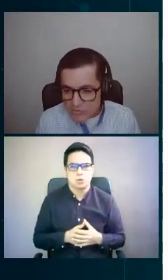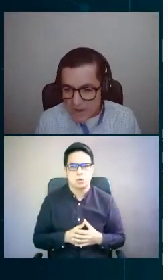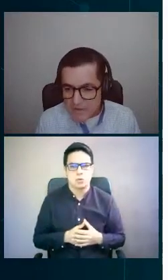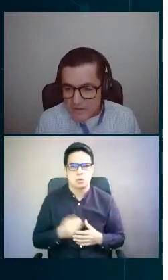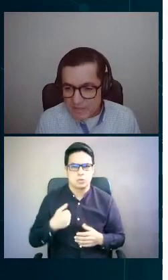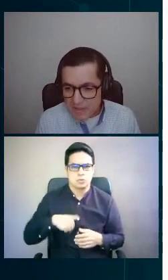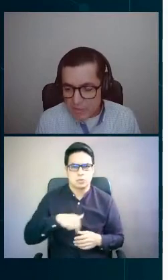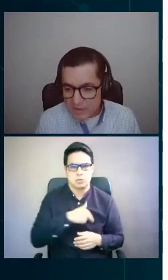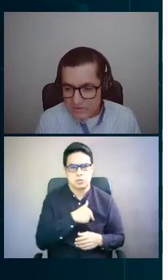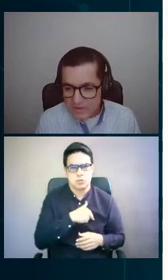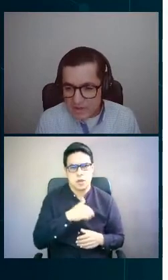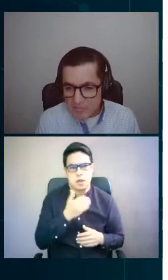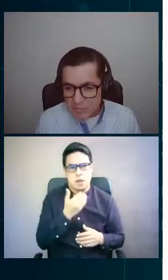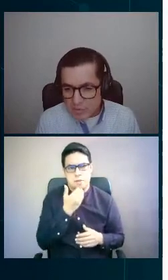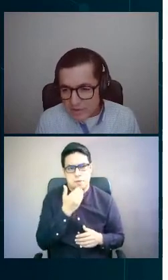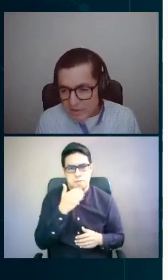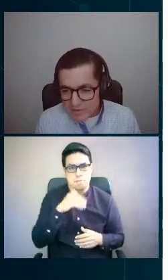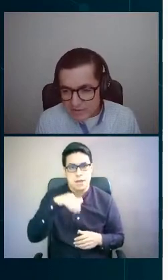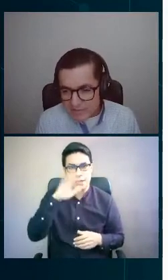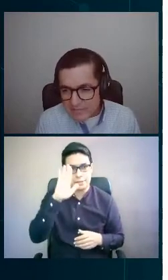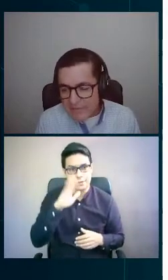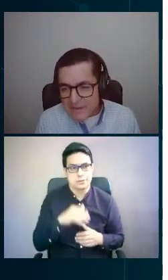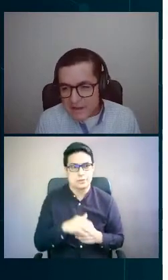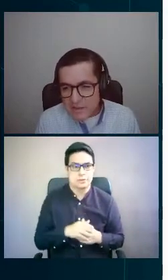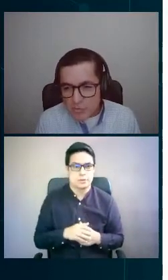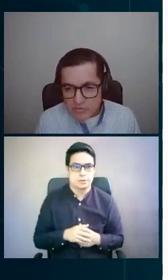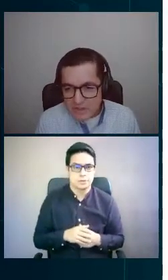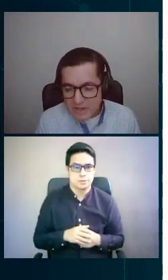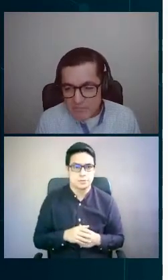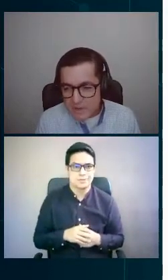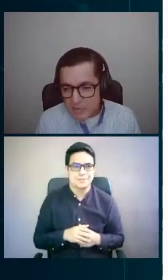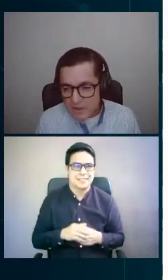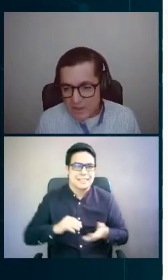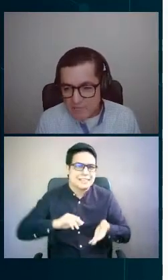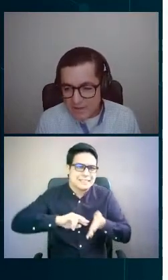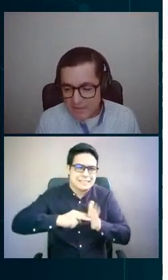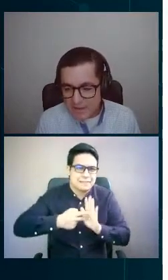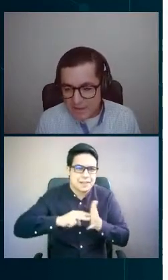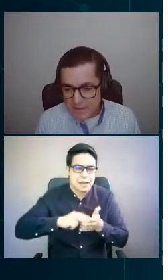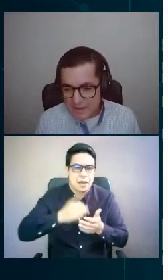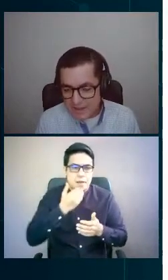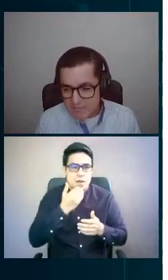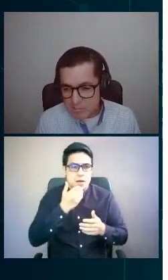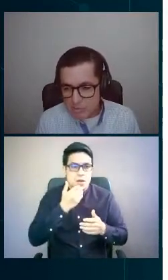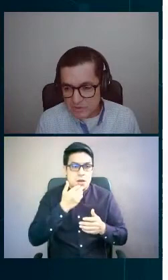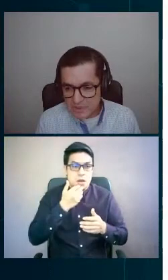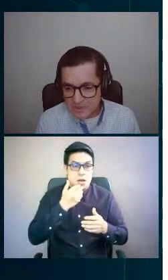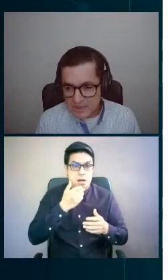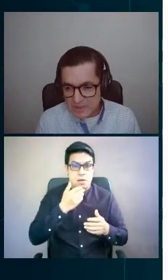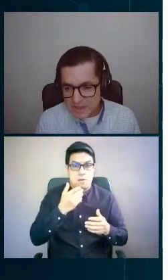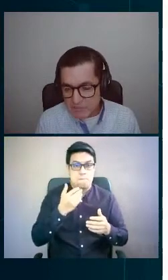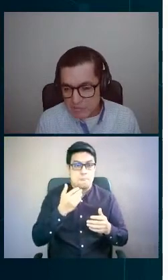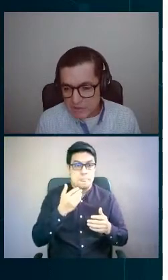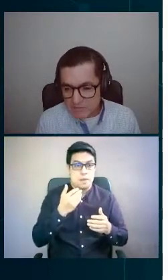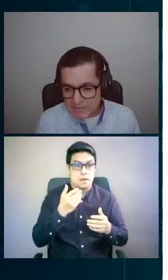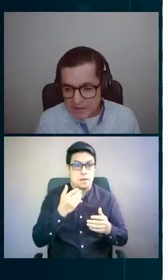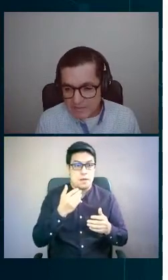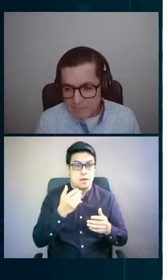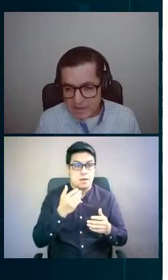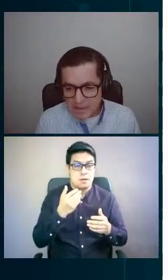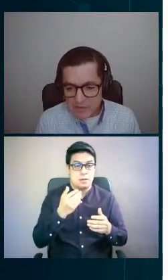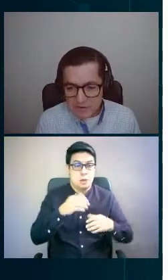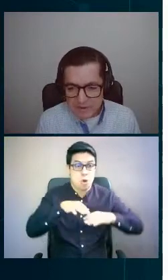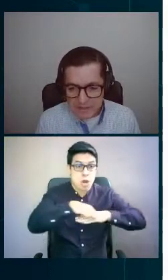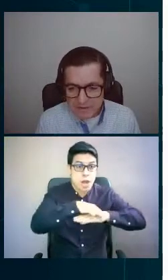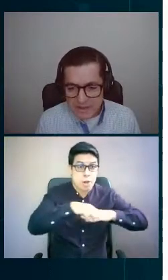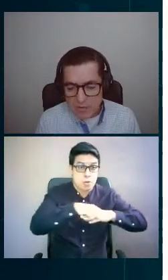uno de los habilitadores, porque se trata de reducir el pico de la demanda en punta. Tenemos una banda